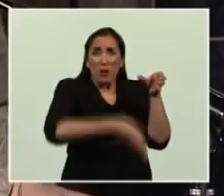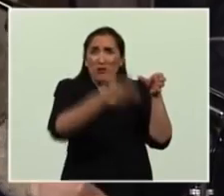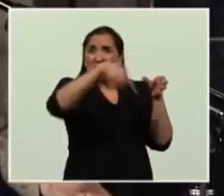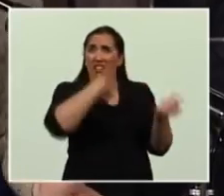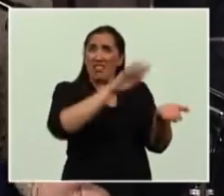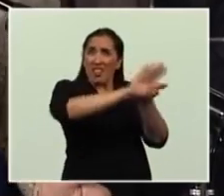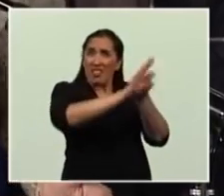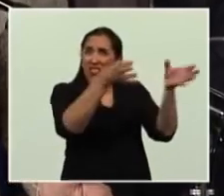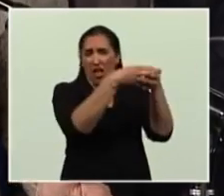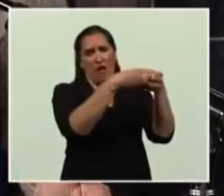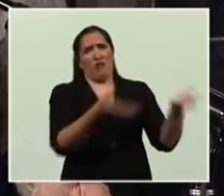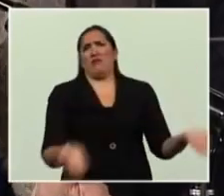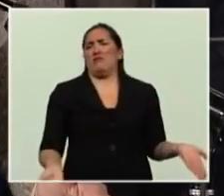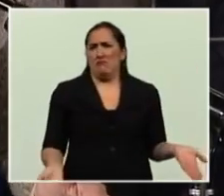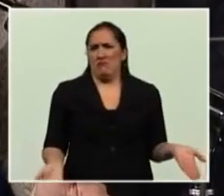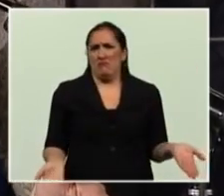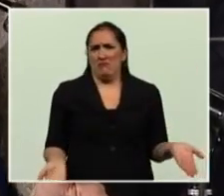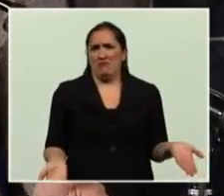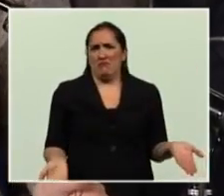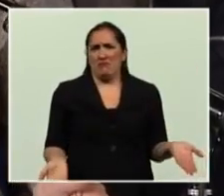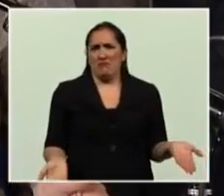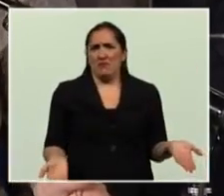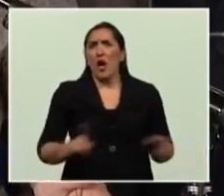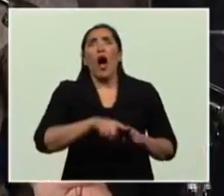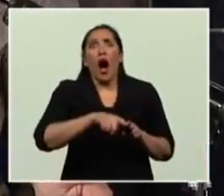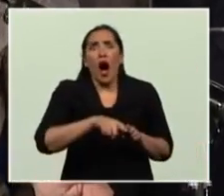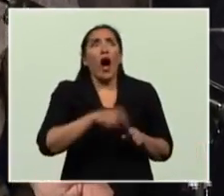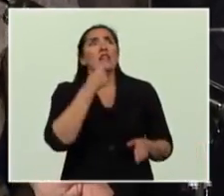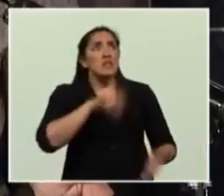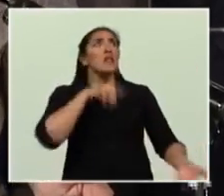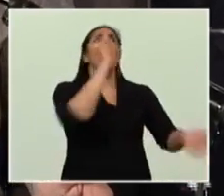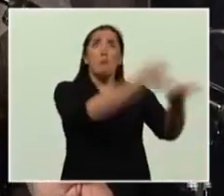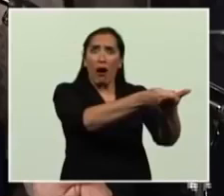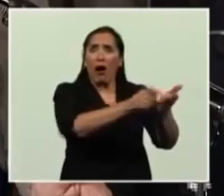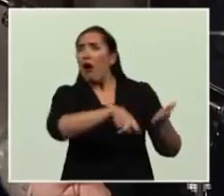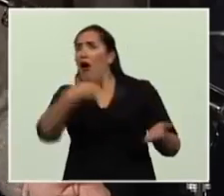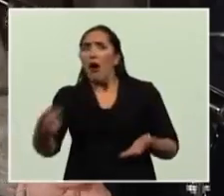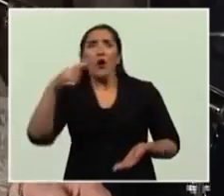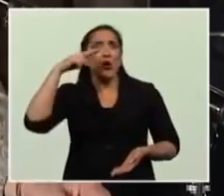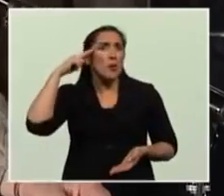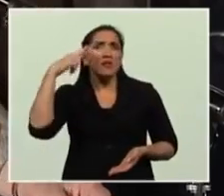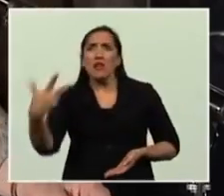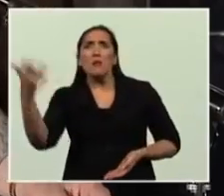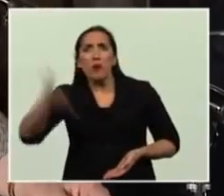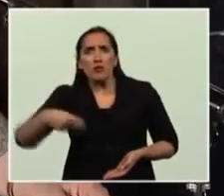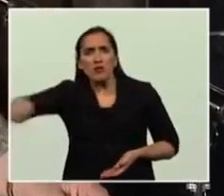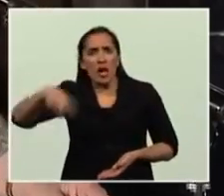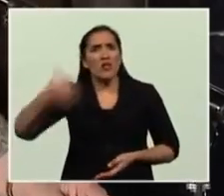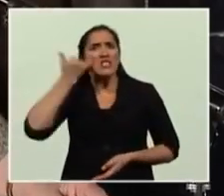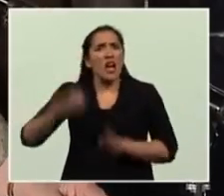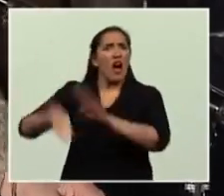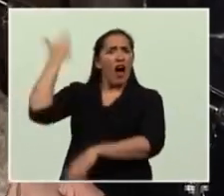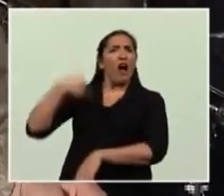¿Qué podríamos esperar del otro 93% entonces? Del que creyó en el año